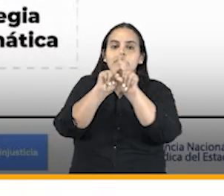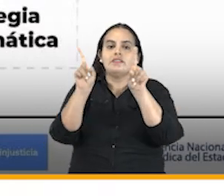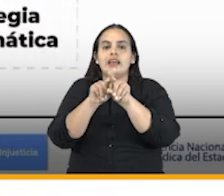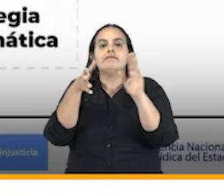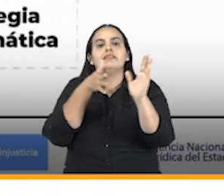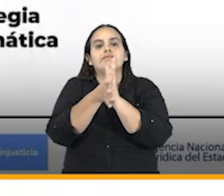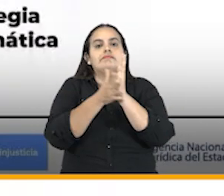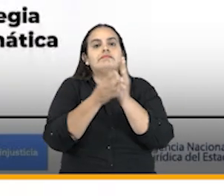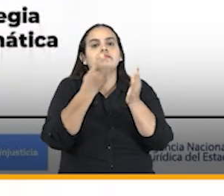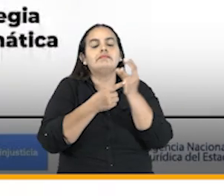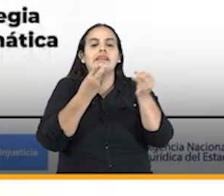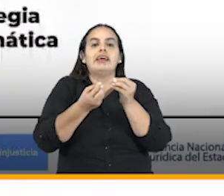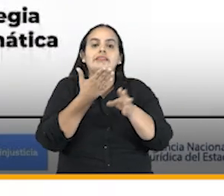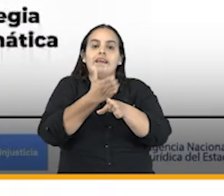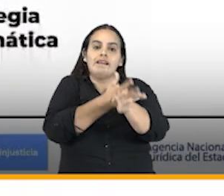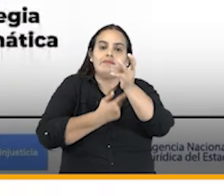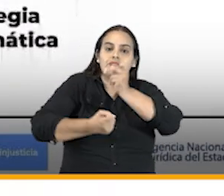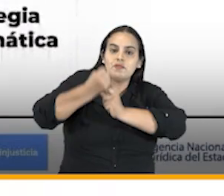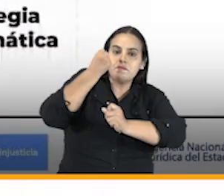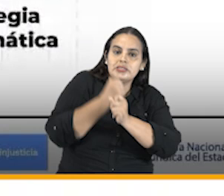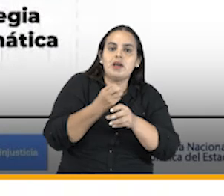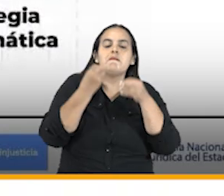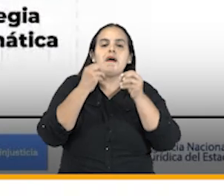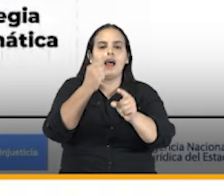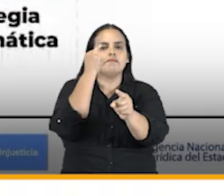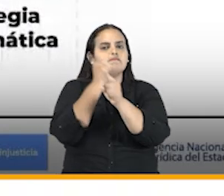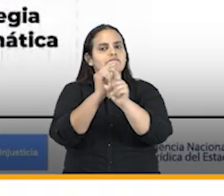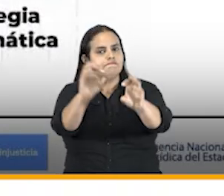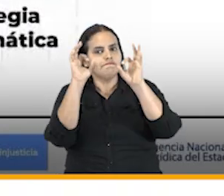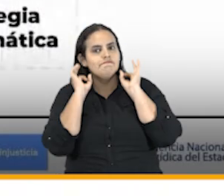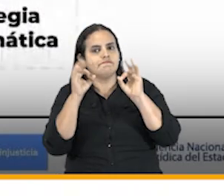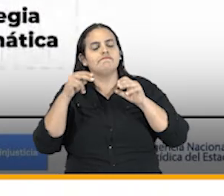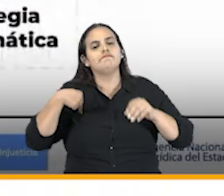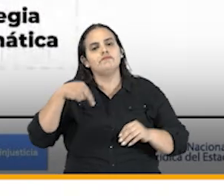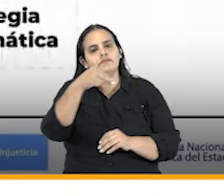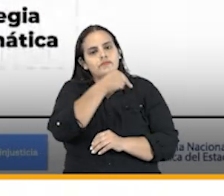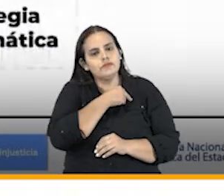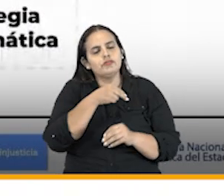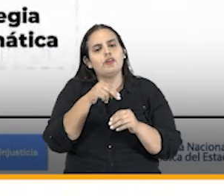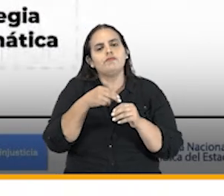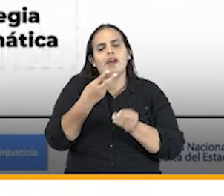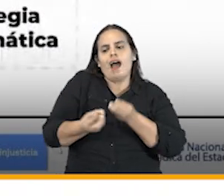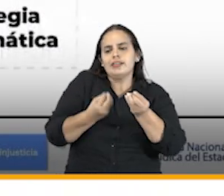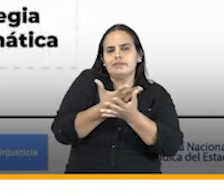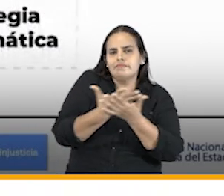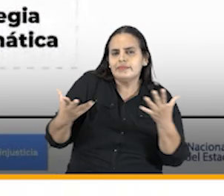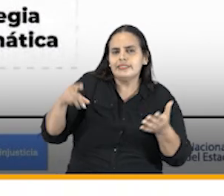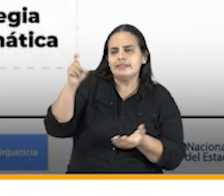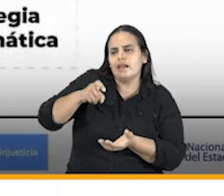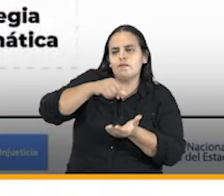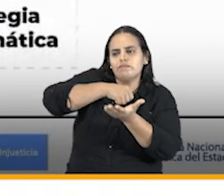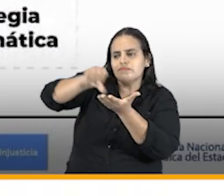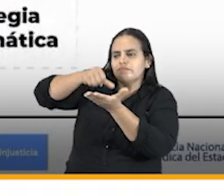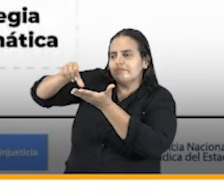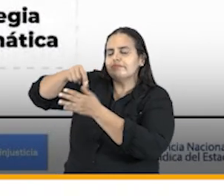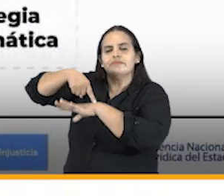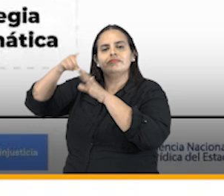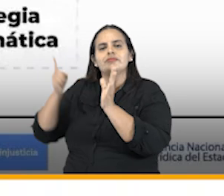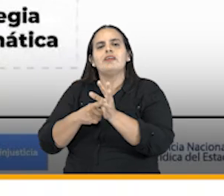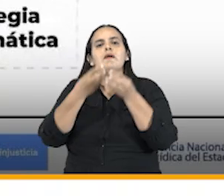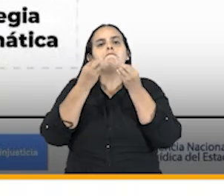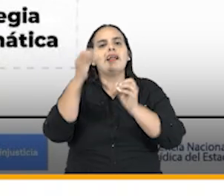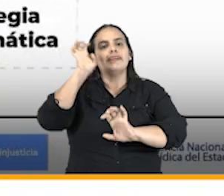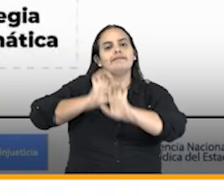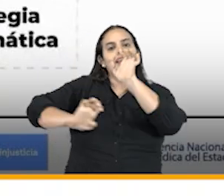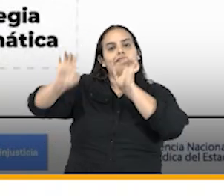medidas que tomamos el año pasado para optimizar los recursos a nuestra disposición con el fin de lograr una